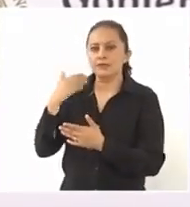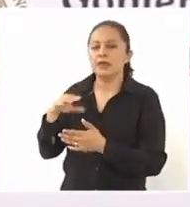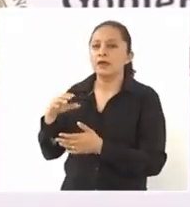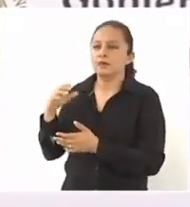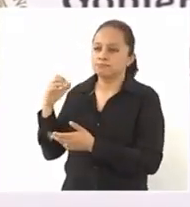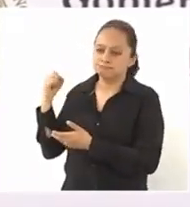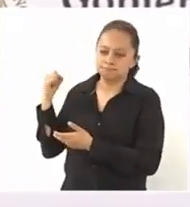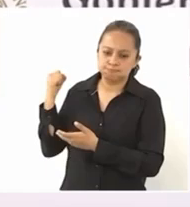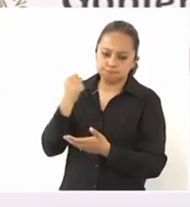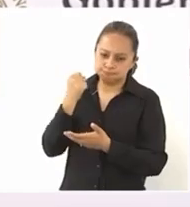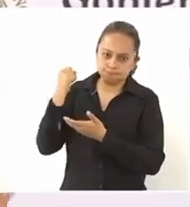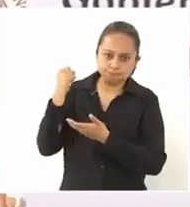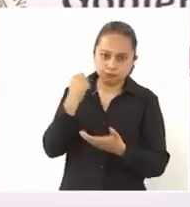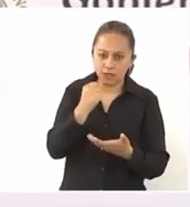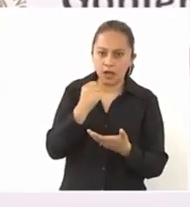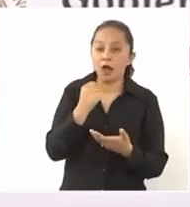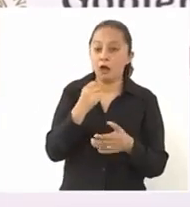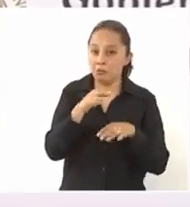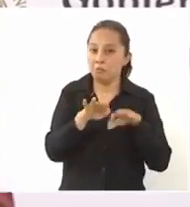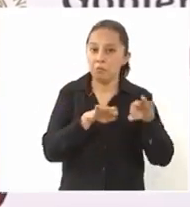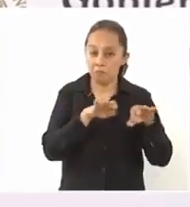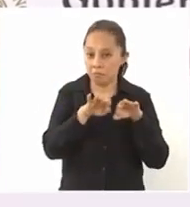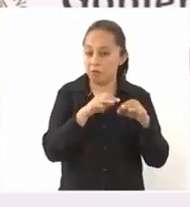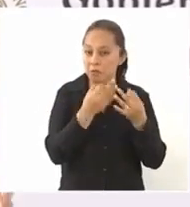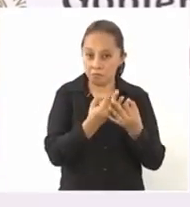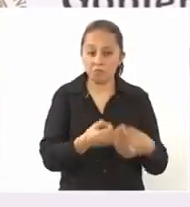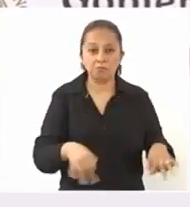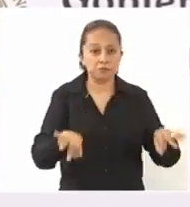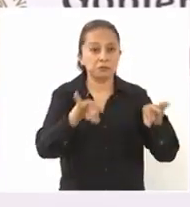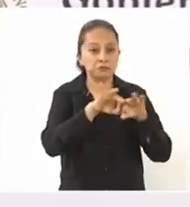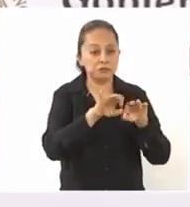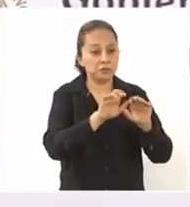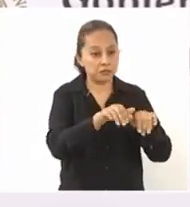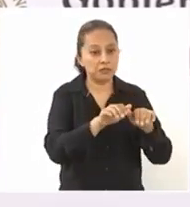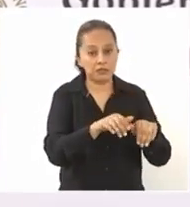empleo muy importante, pues siga desarrollándose. Gracias. Gracias.